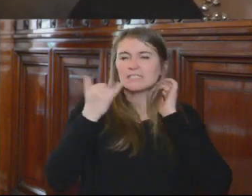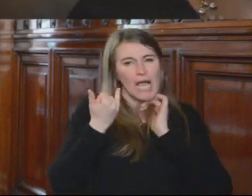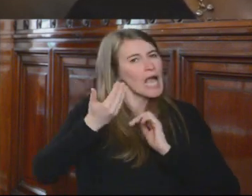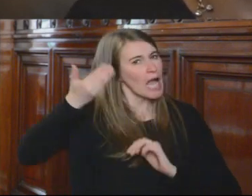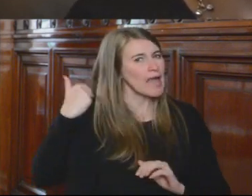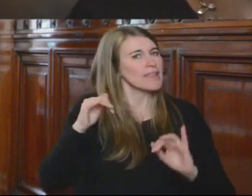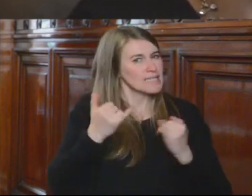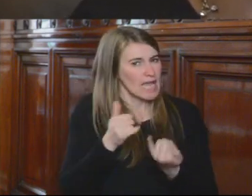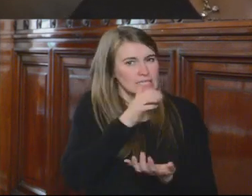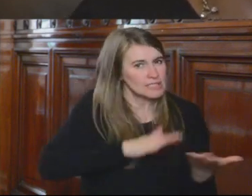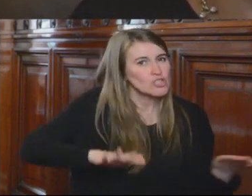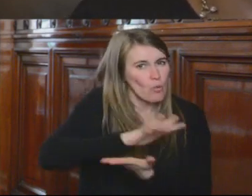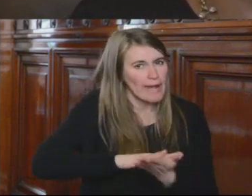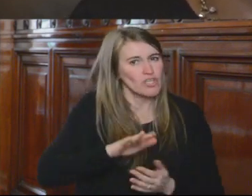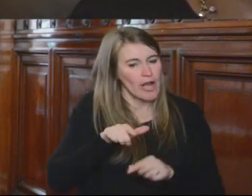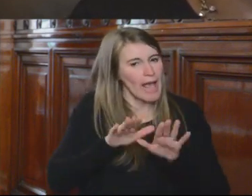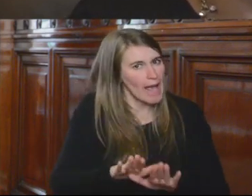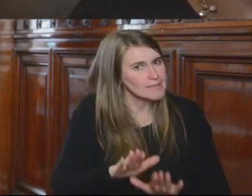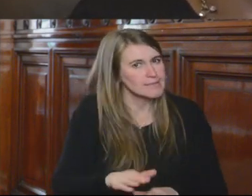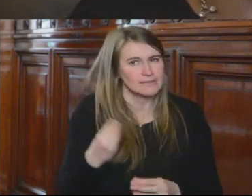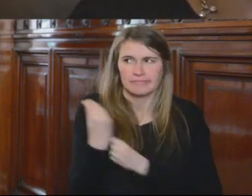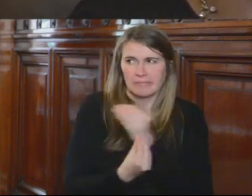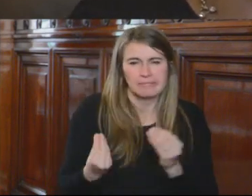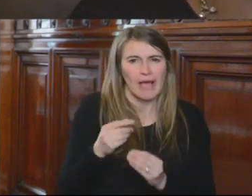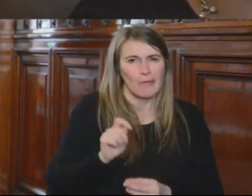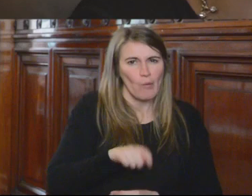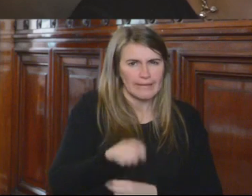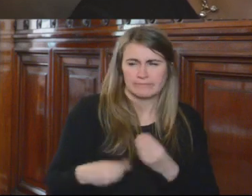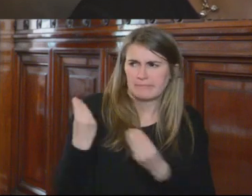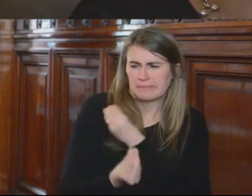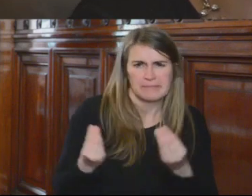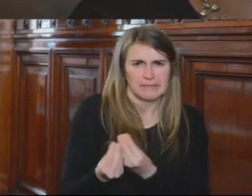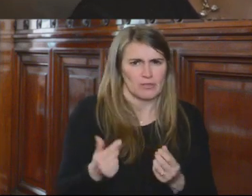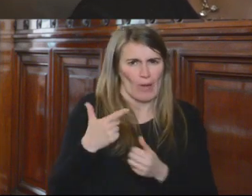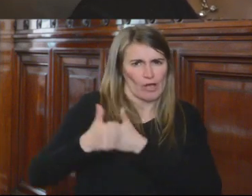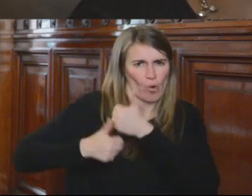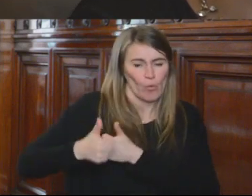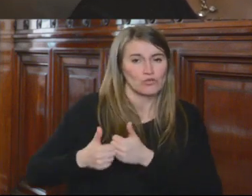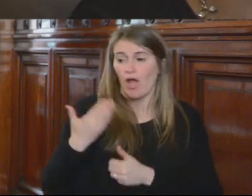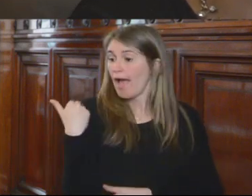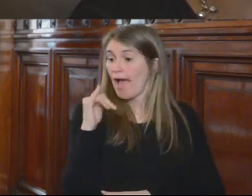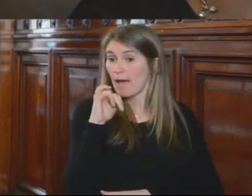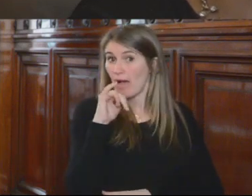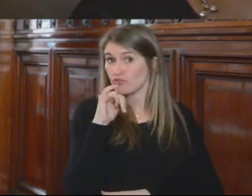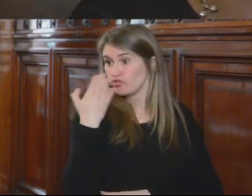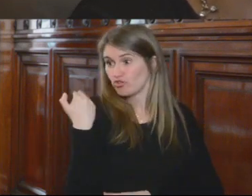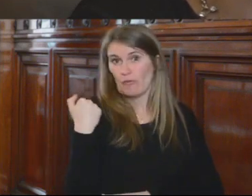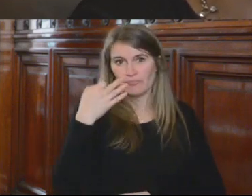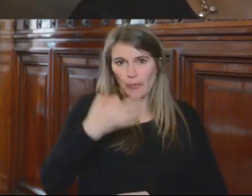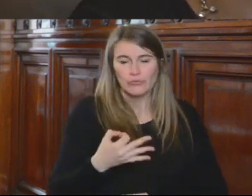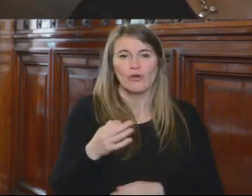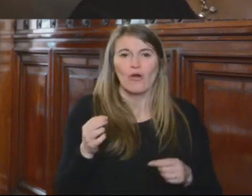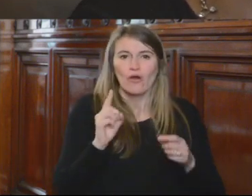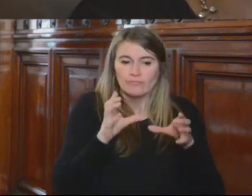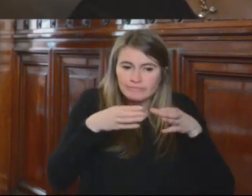situaciones similares y posteriormente también se han venido produciendo, en mayo de este año el Consejo de la Magistratura,